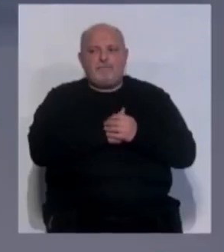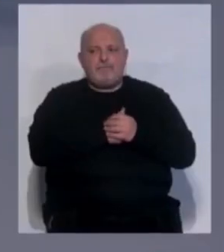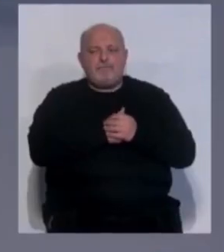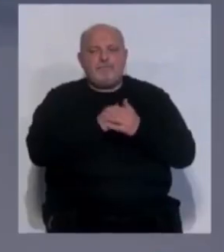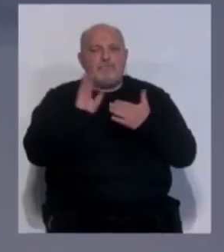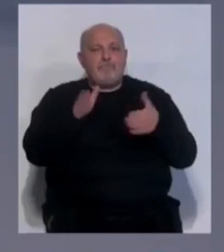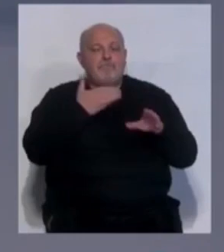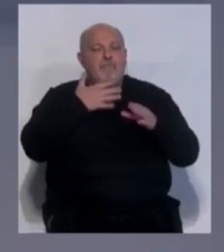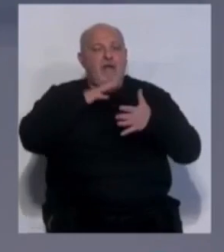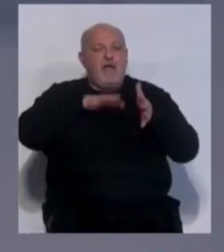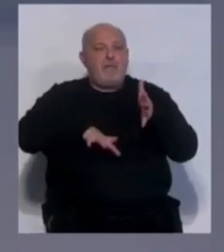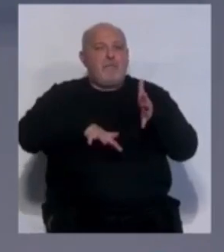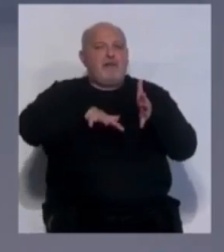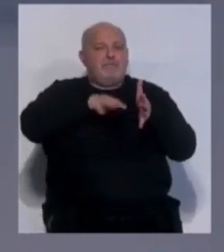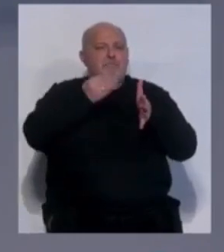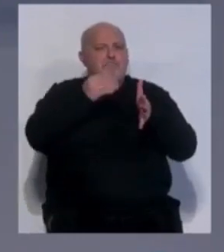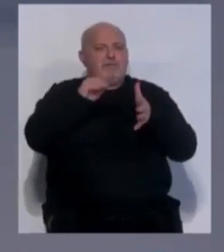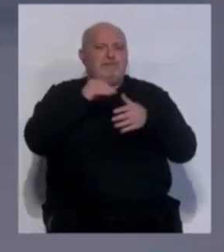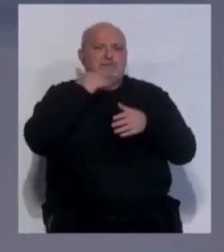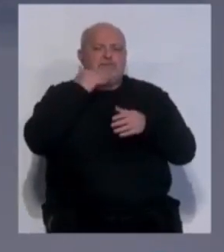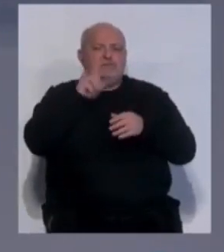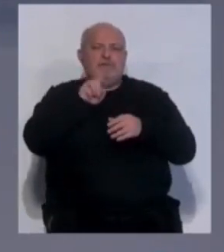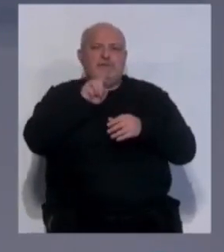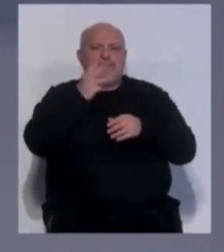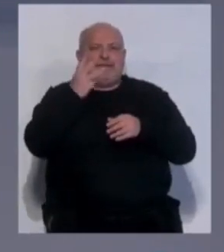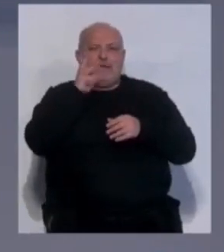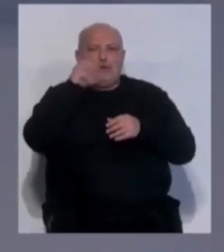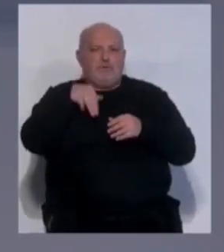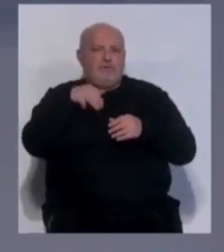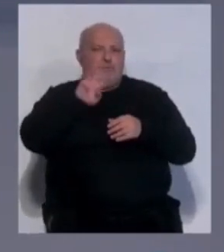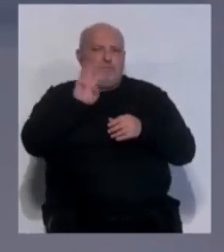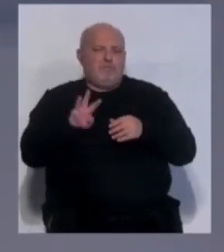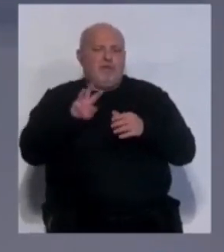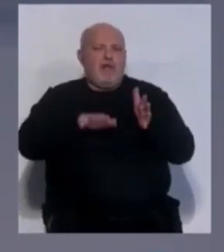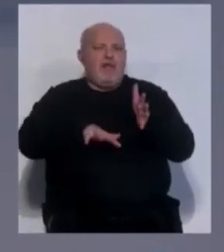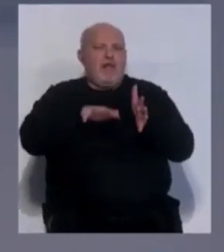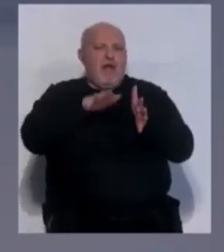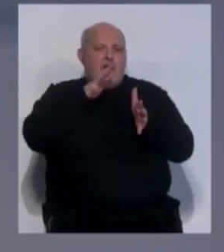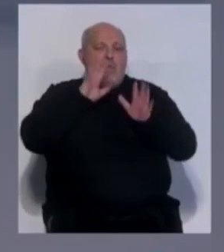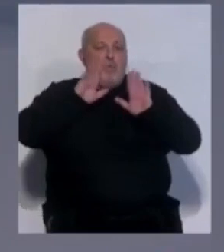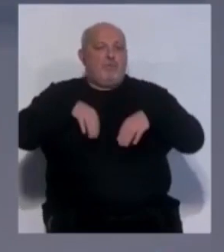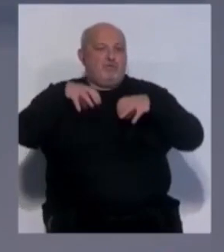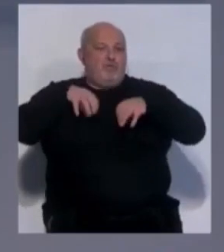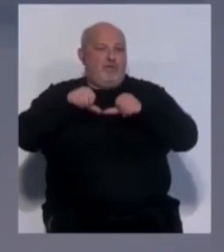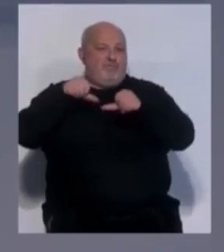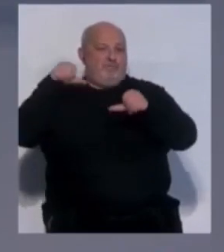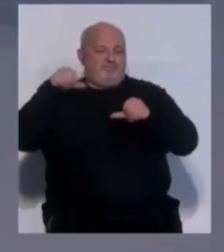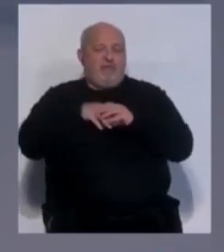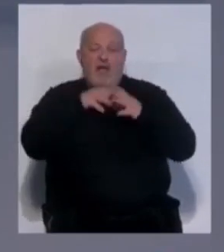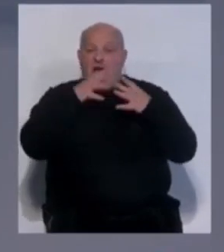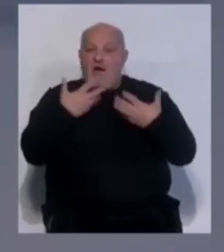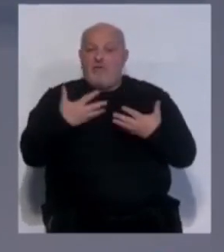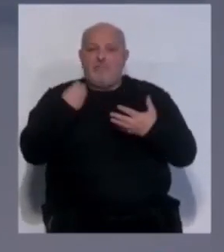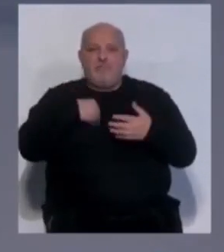Los embalses de la provincia aumentan en poco más de 3 hectómetros cúpicos. capacidad tras las últimas lluvias actualmente